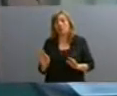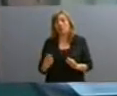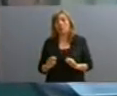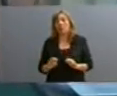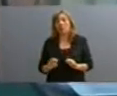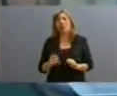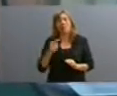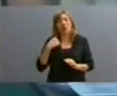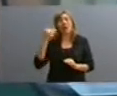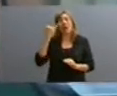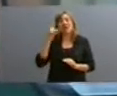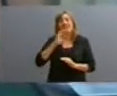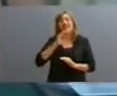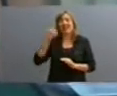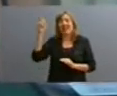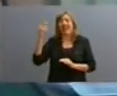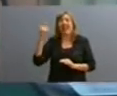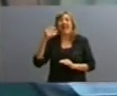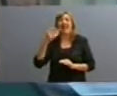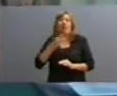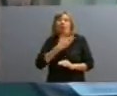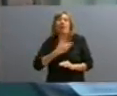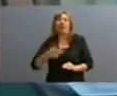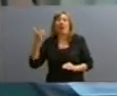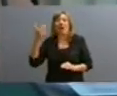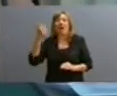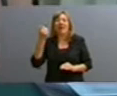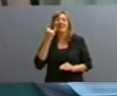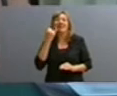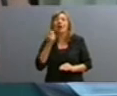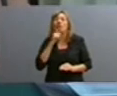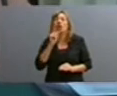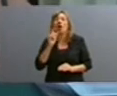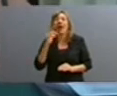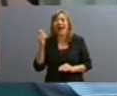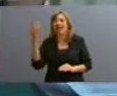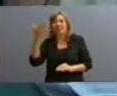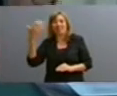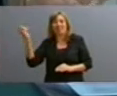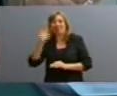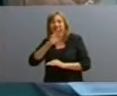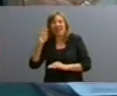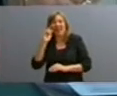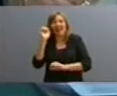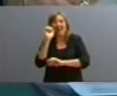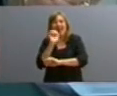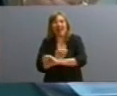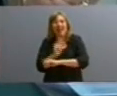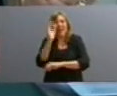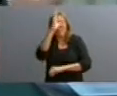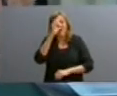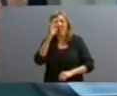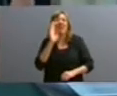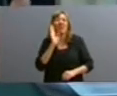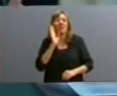ya estaba el régimen de la Yatola Comeini, ya se había producido la toma de rehenes en la embajada de